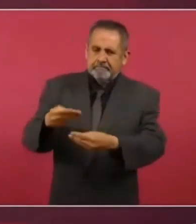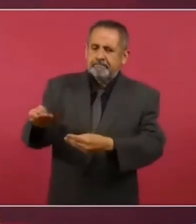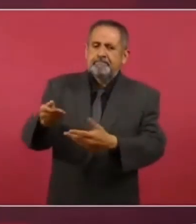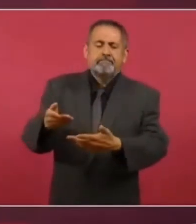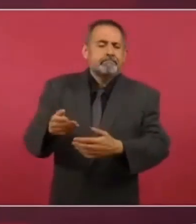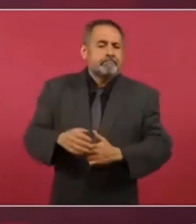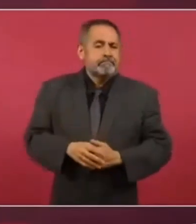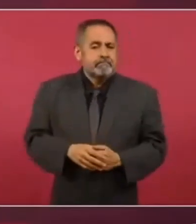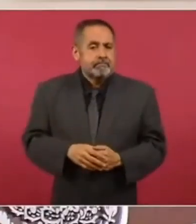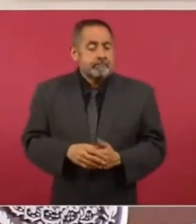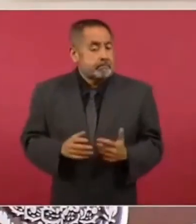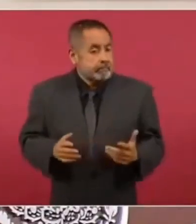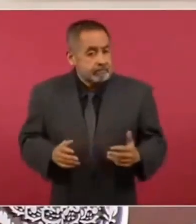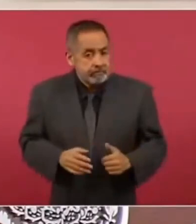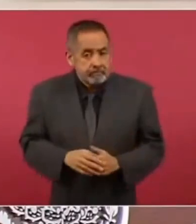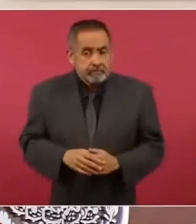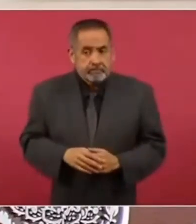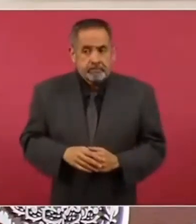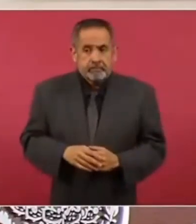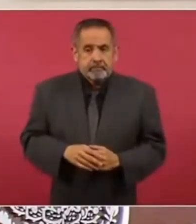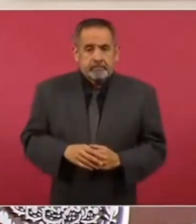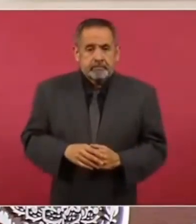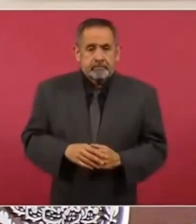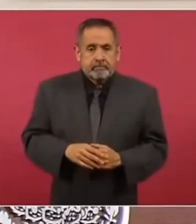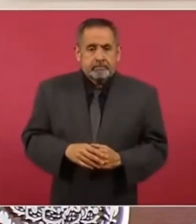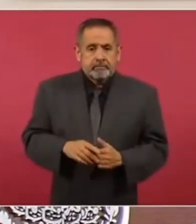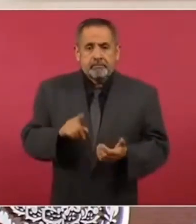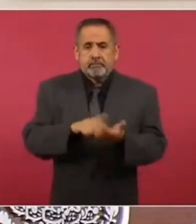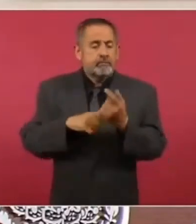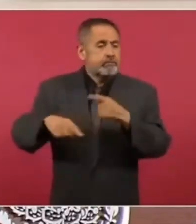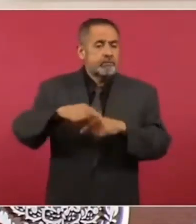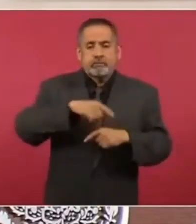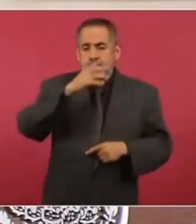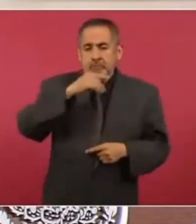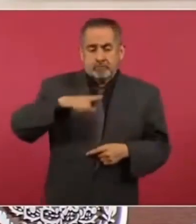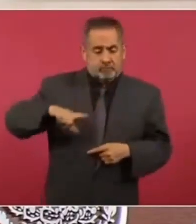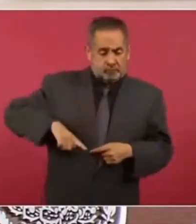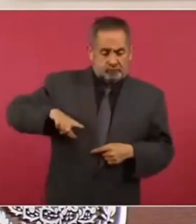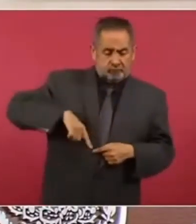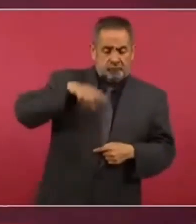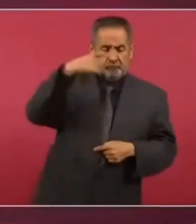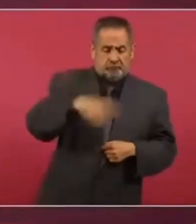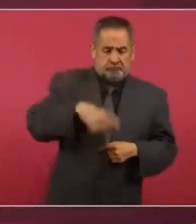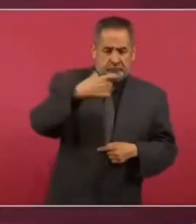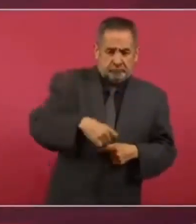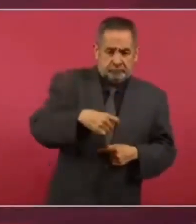Porque no puede haber gobierno rico con pueblo pobre.